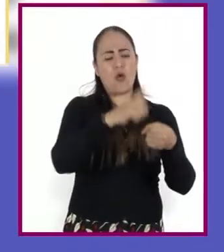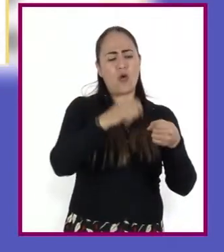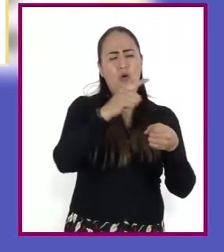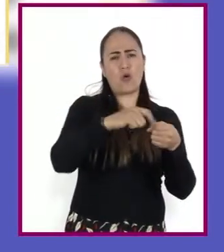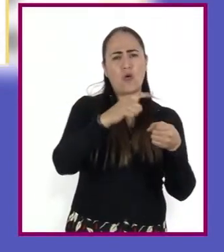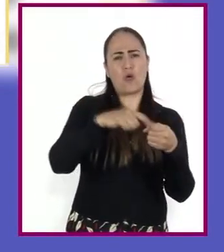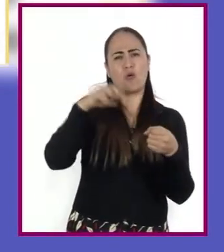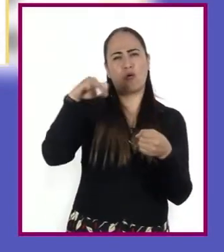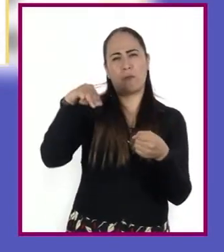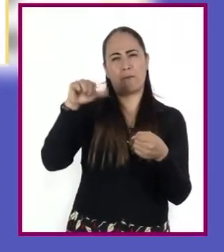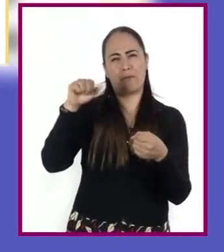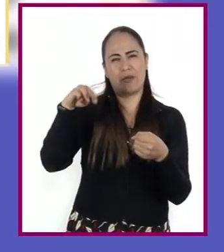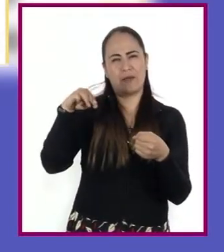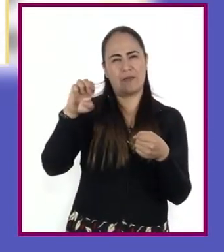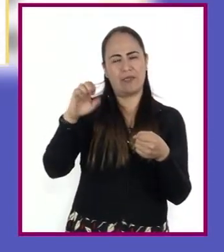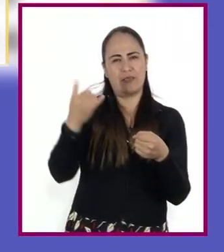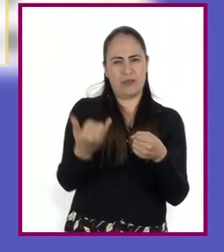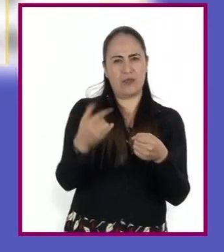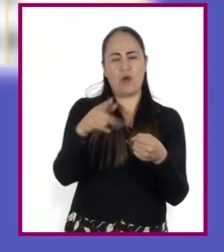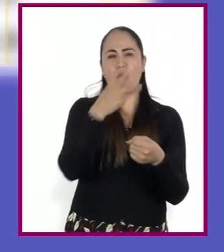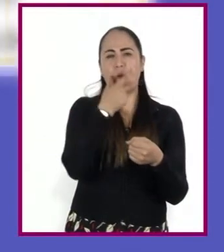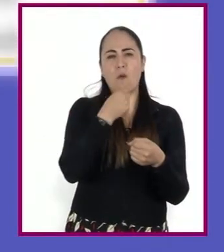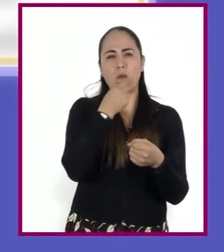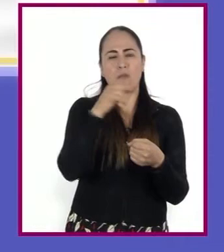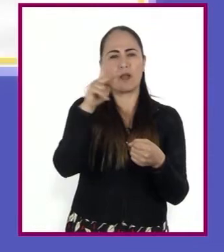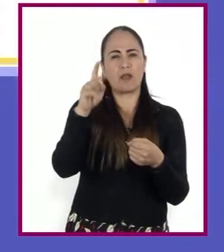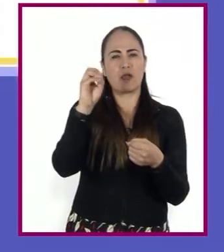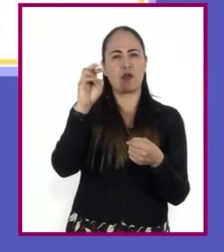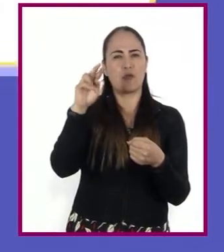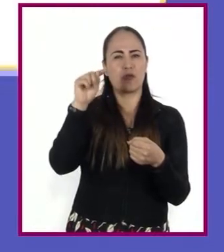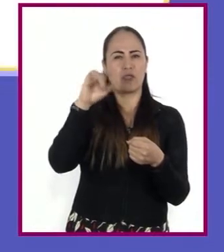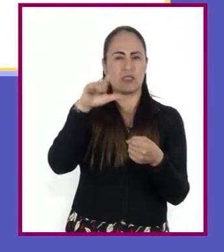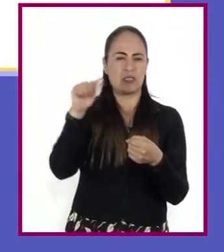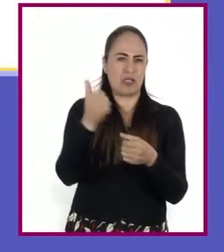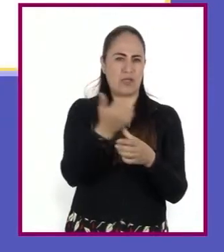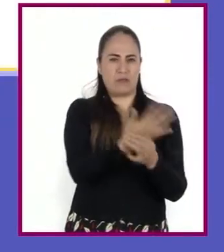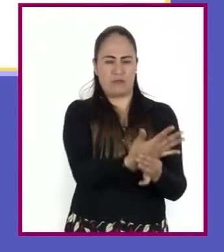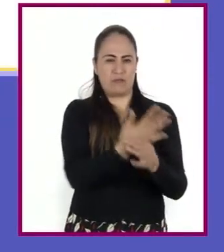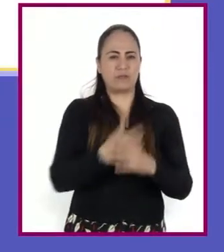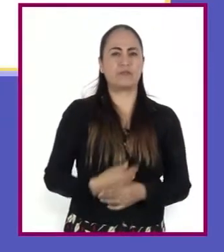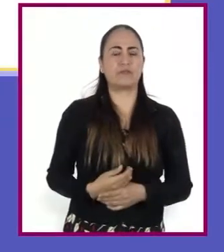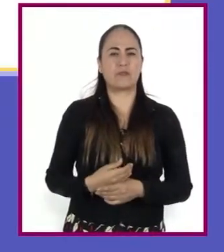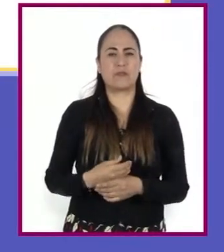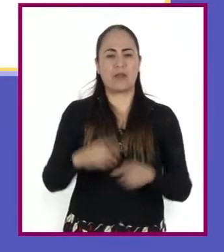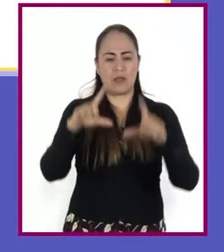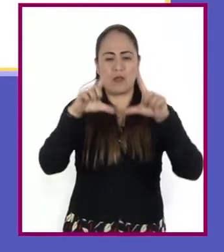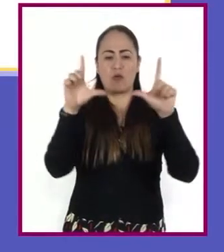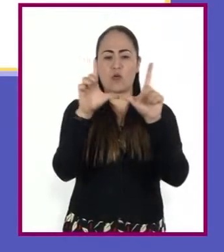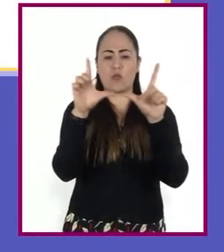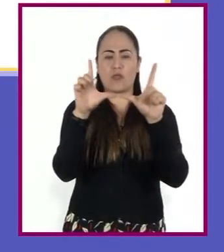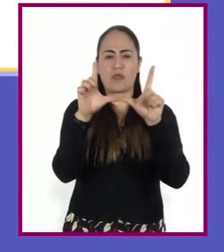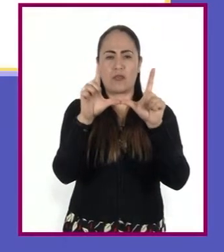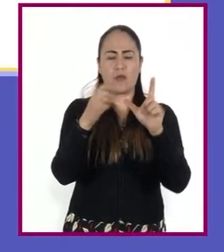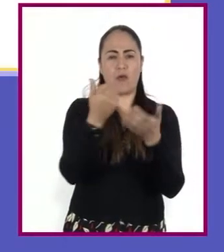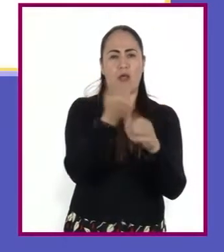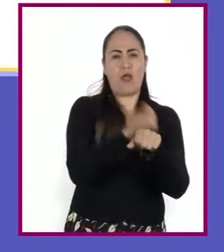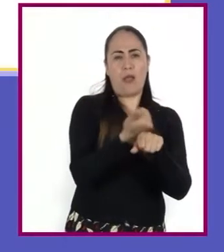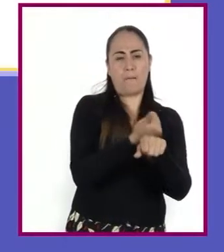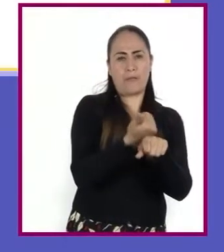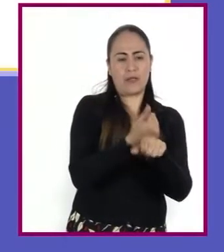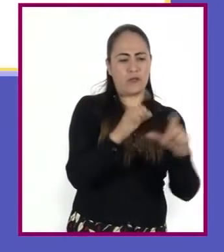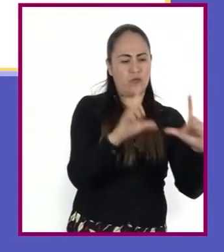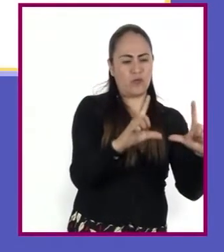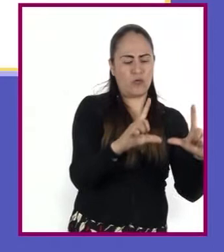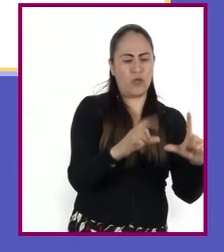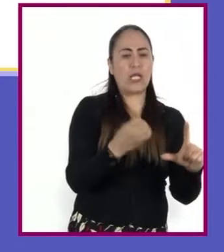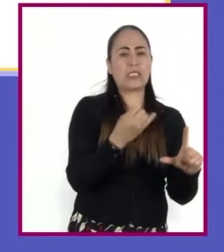los argumentos de Miguel León Portilla. Y los dos recuadros marcados en amarillo son una comparación. En el izquierdo se critica